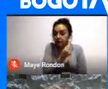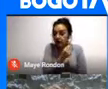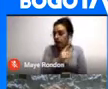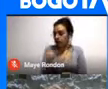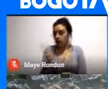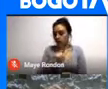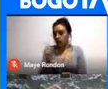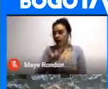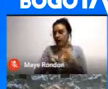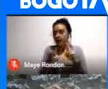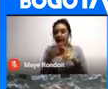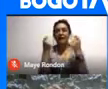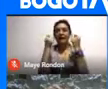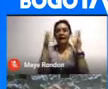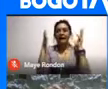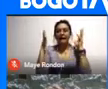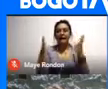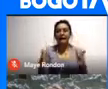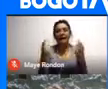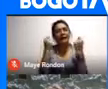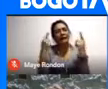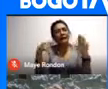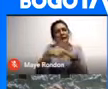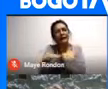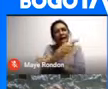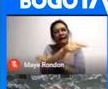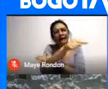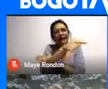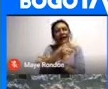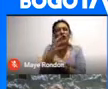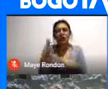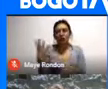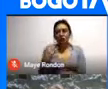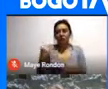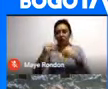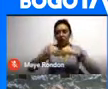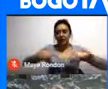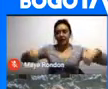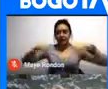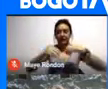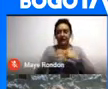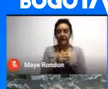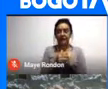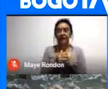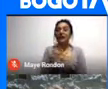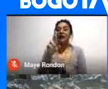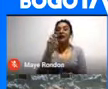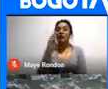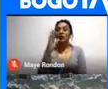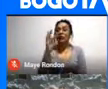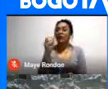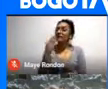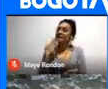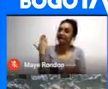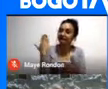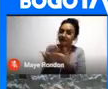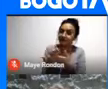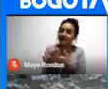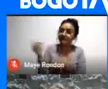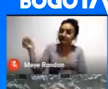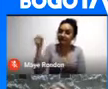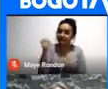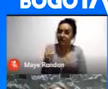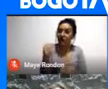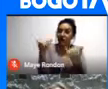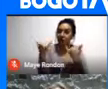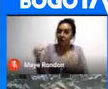también Es entender Un poco Más allá Nuestro territorio Entonces Roberto De verdad Que muchísimas gracias Por